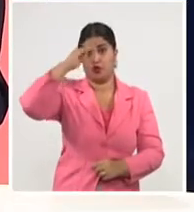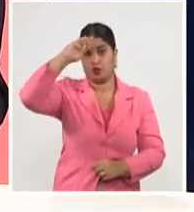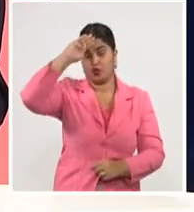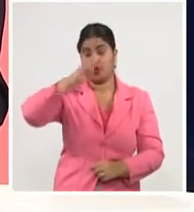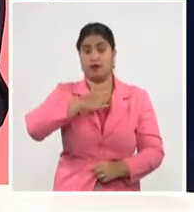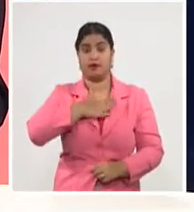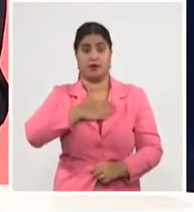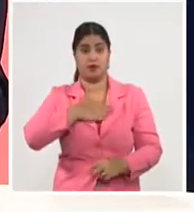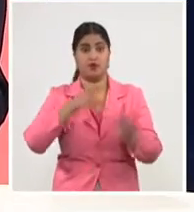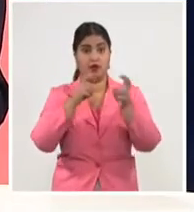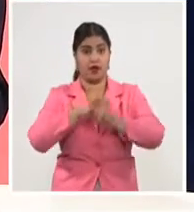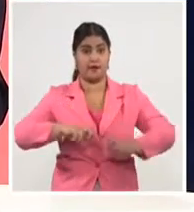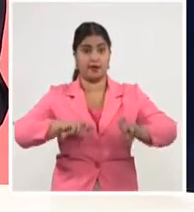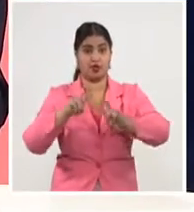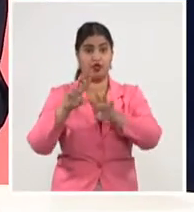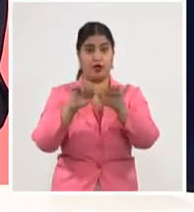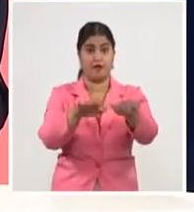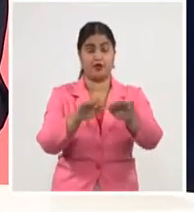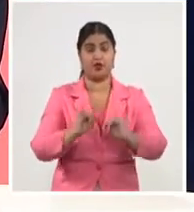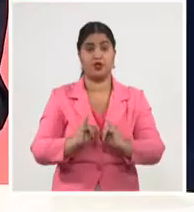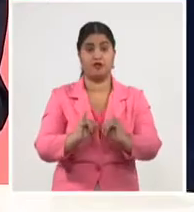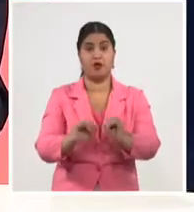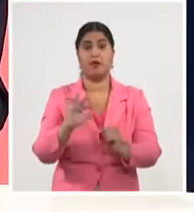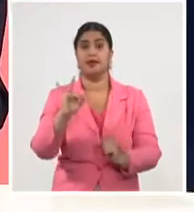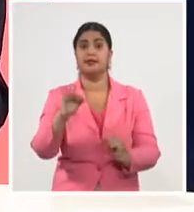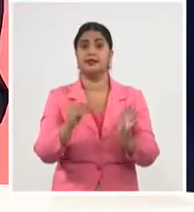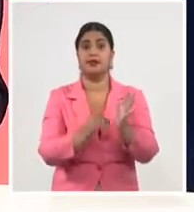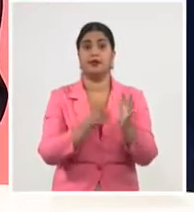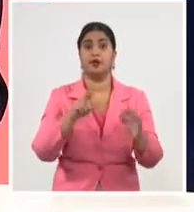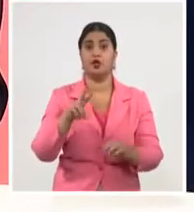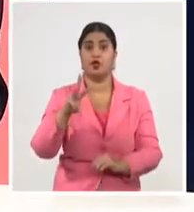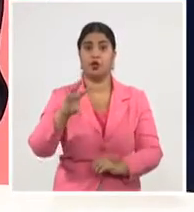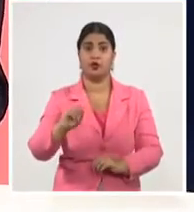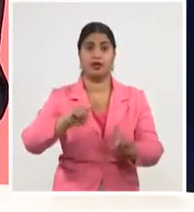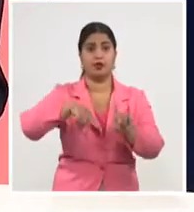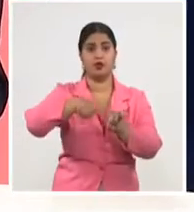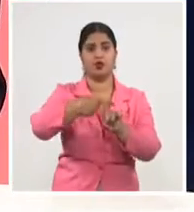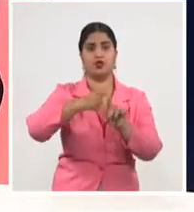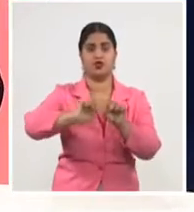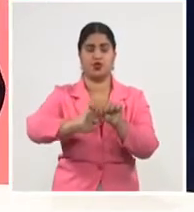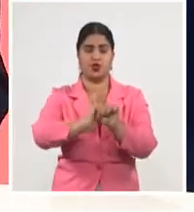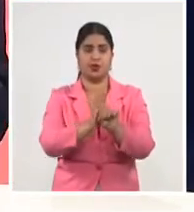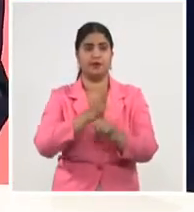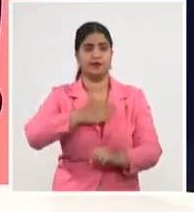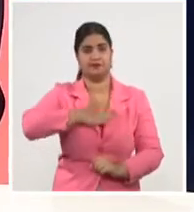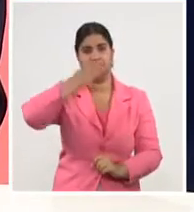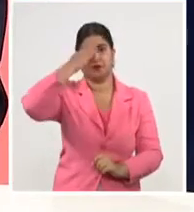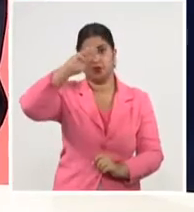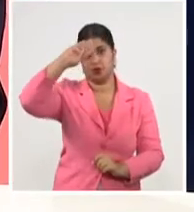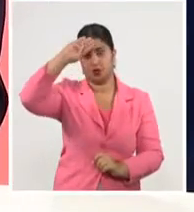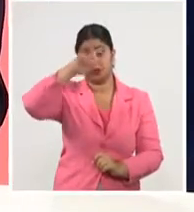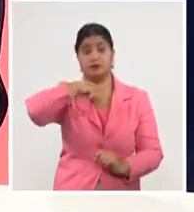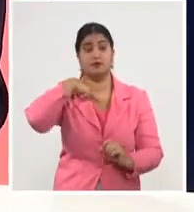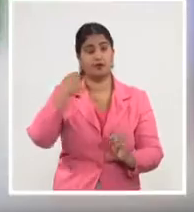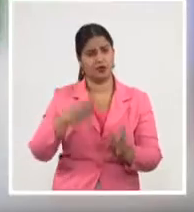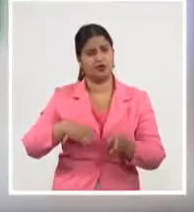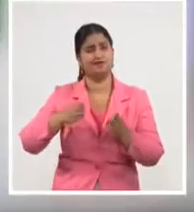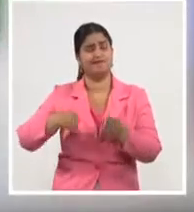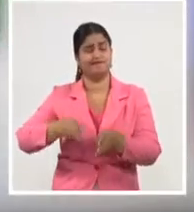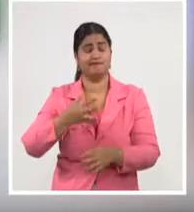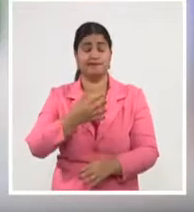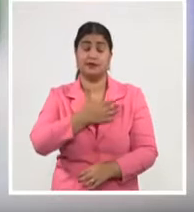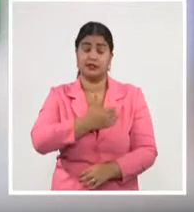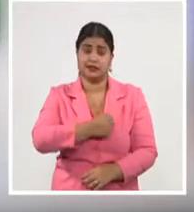reportó en la última jornada 7.230 nuevos casos de COVID-19 y hubo que lamentar la pérdida de 85 personas.